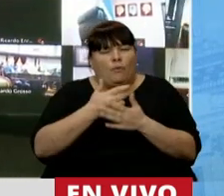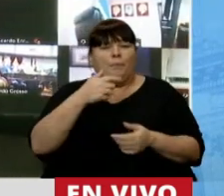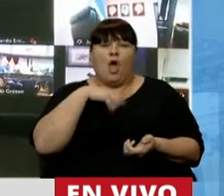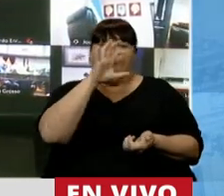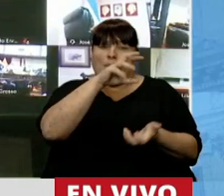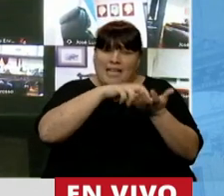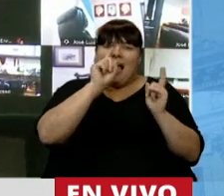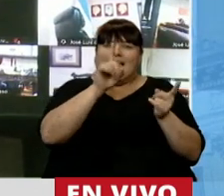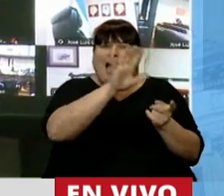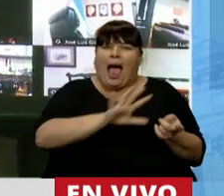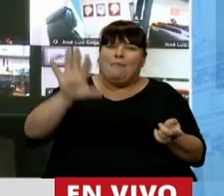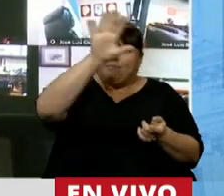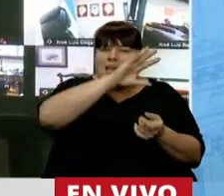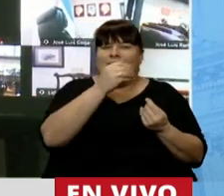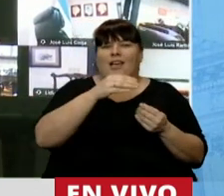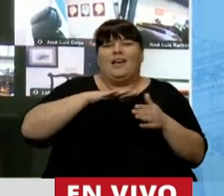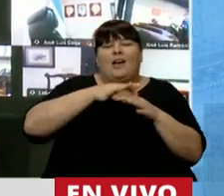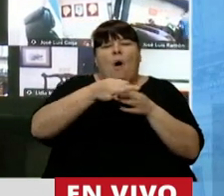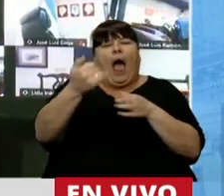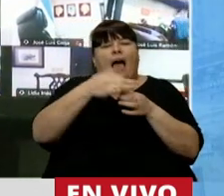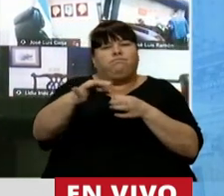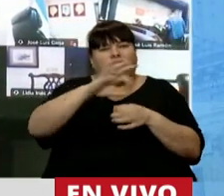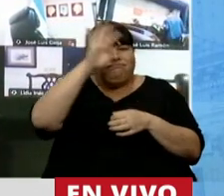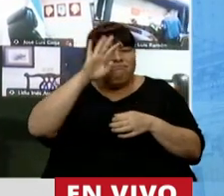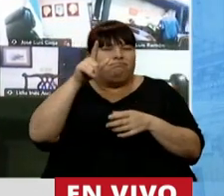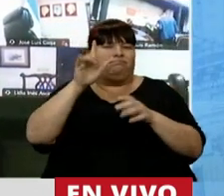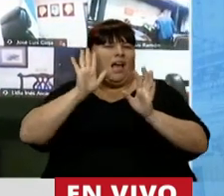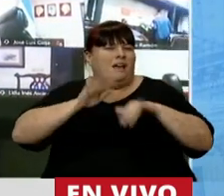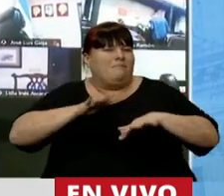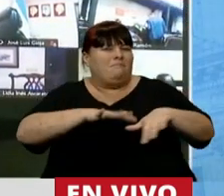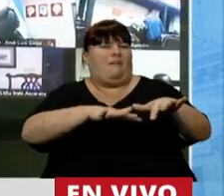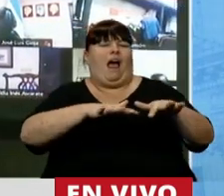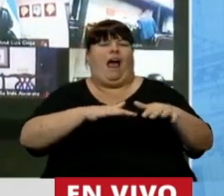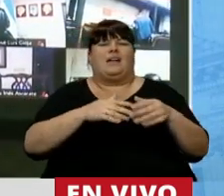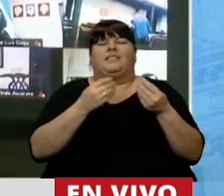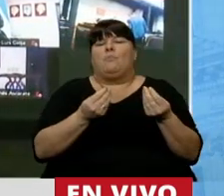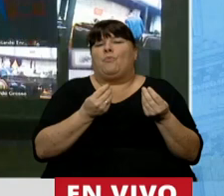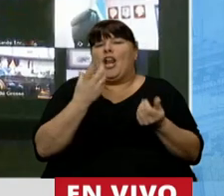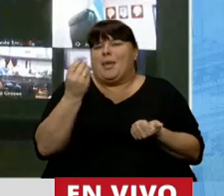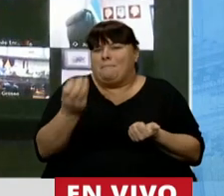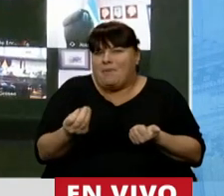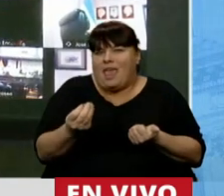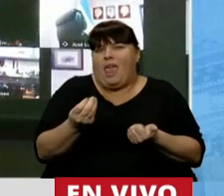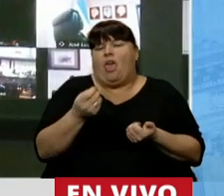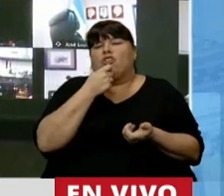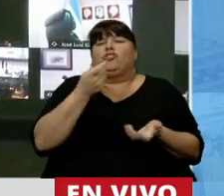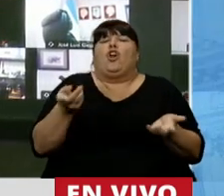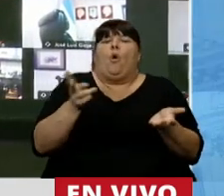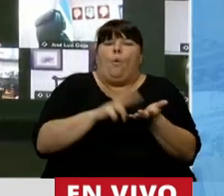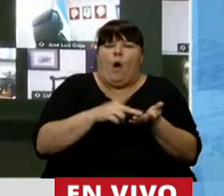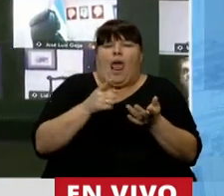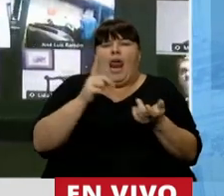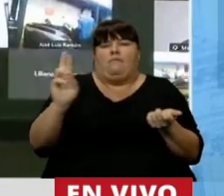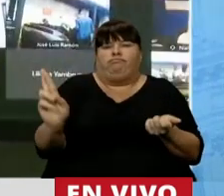mi provincia y en esta zona también están las comunidades originarias que están marchando, porque tienen miedo que otra vez haya una